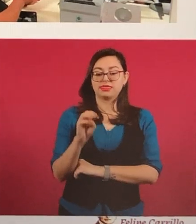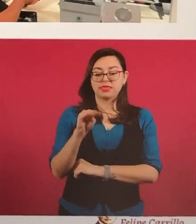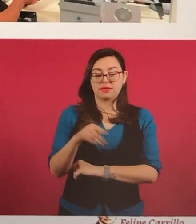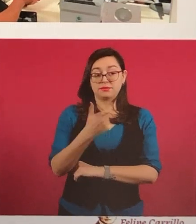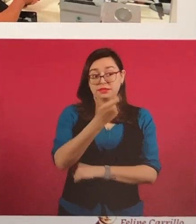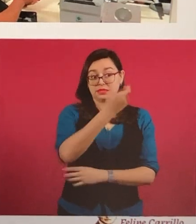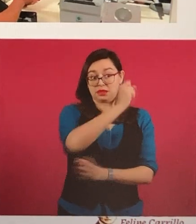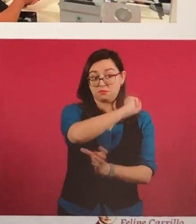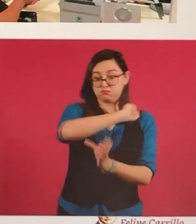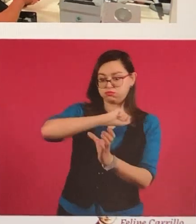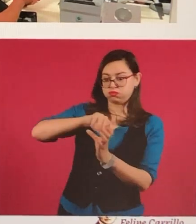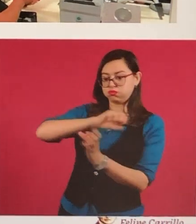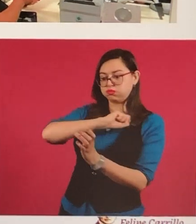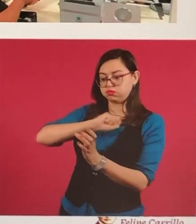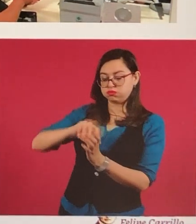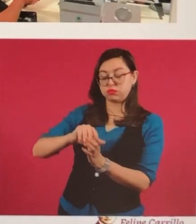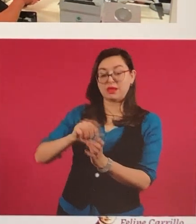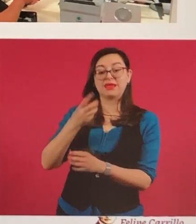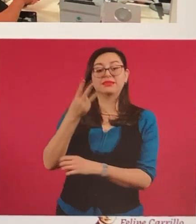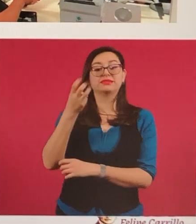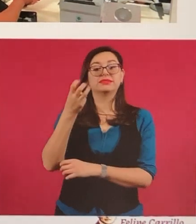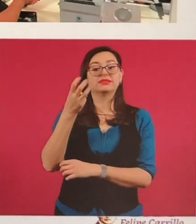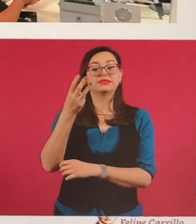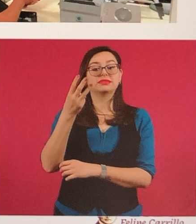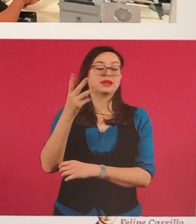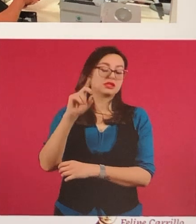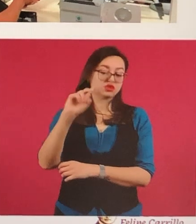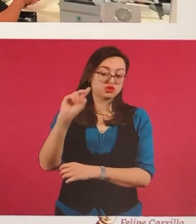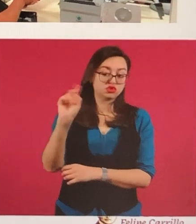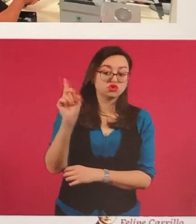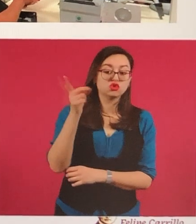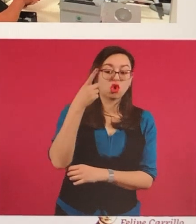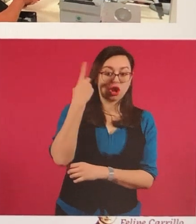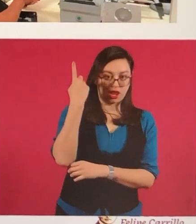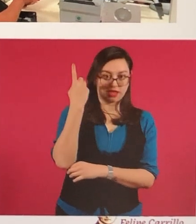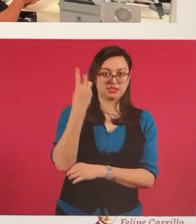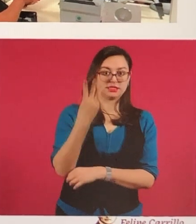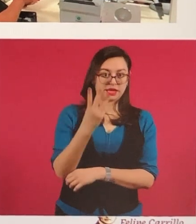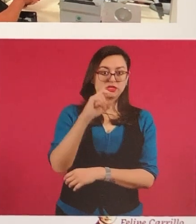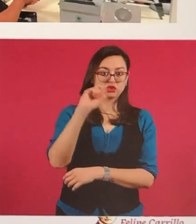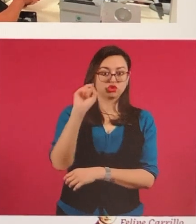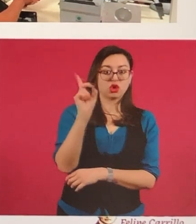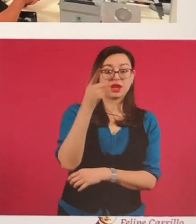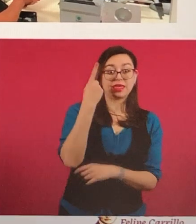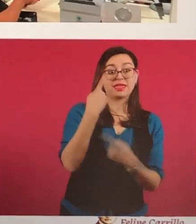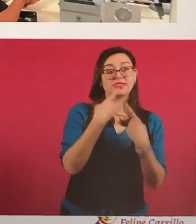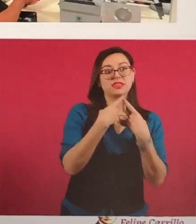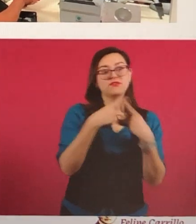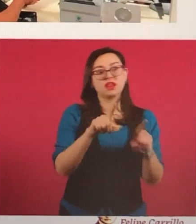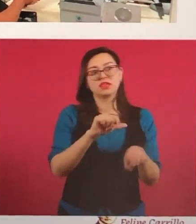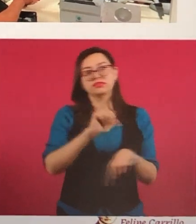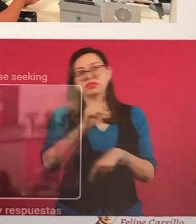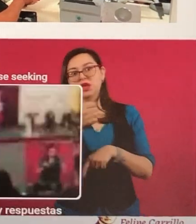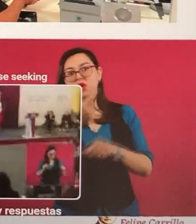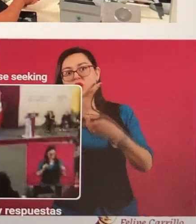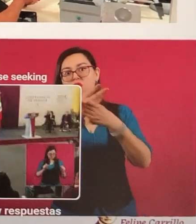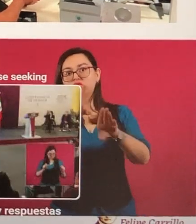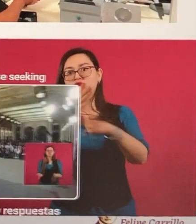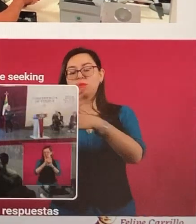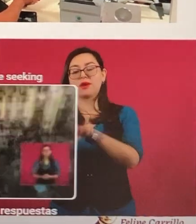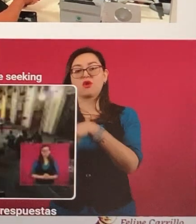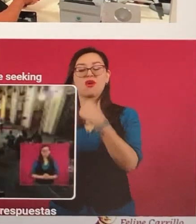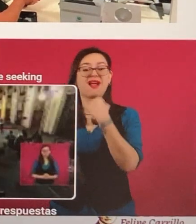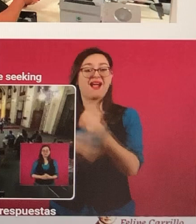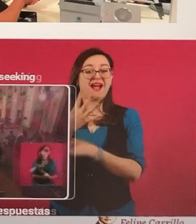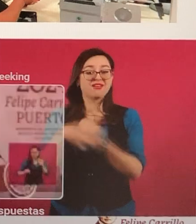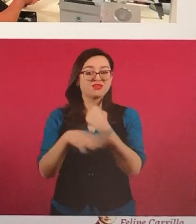ellos 3.9 dólares contra 14 dólares que le cuesta en cualquier otro mecanismo de